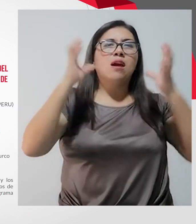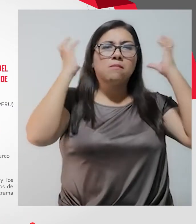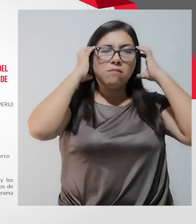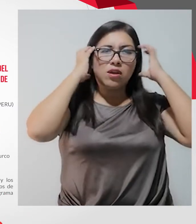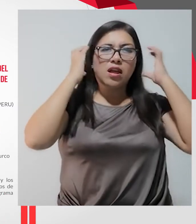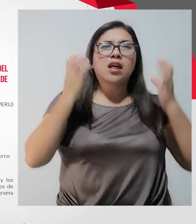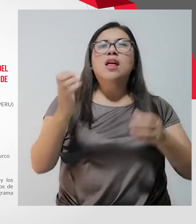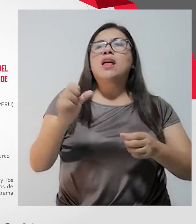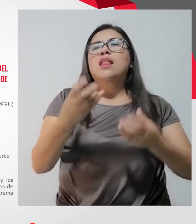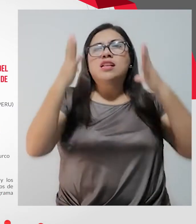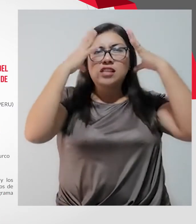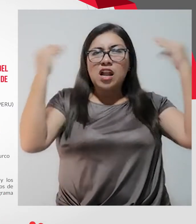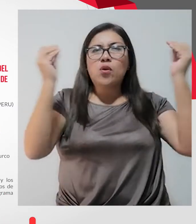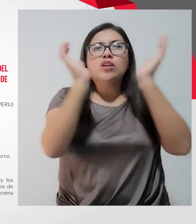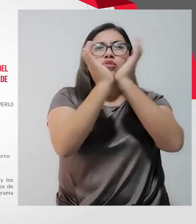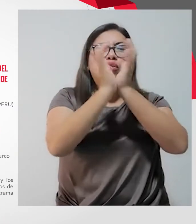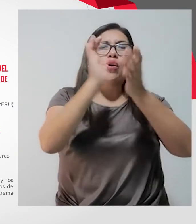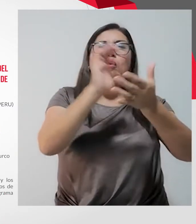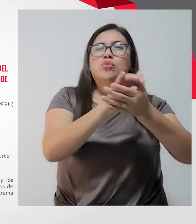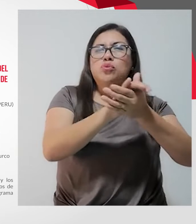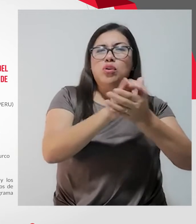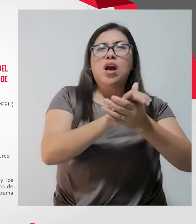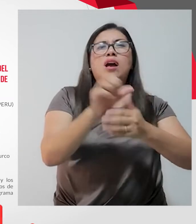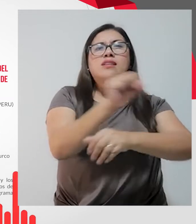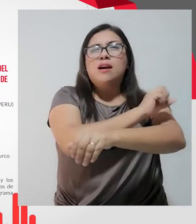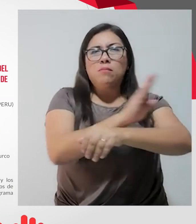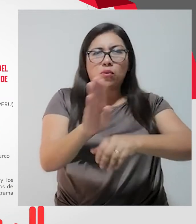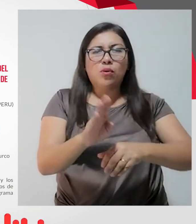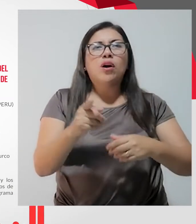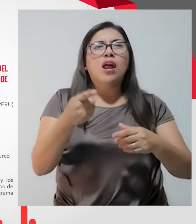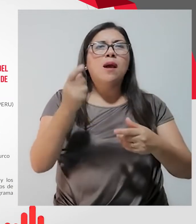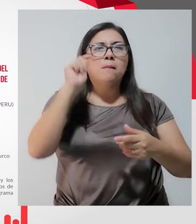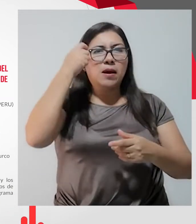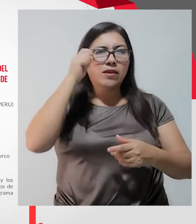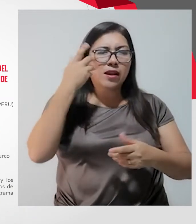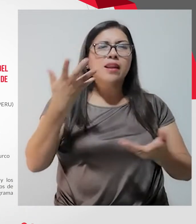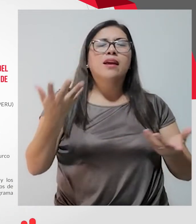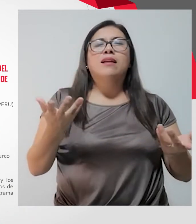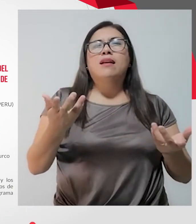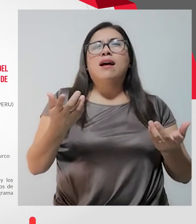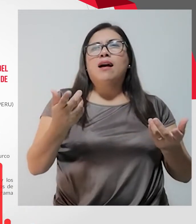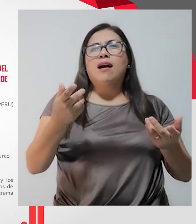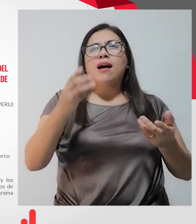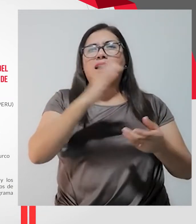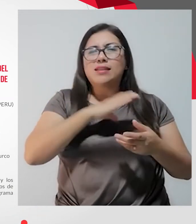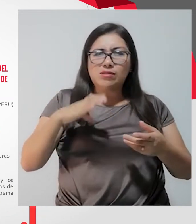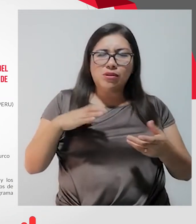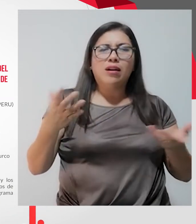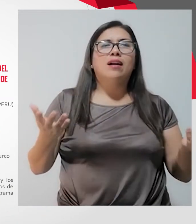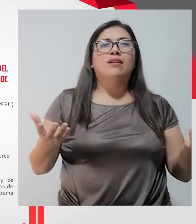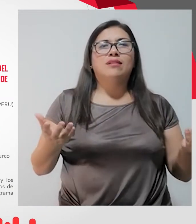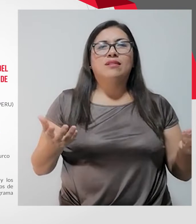Miraflores, San Luis, Surco, Chorrillo, San Borja, Magdalena, La Perla,